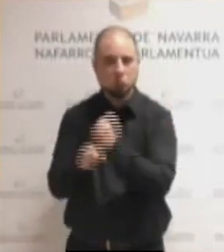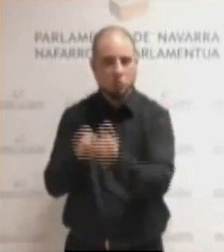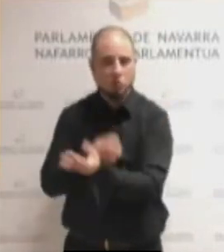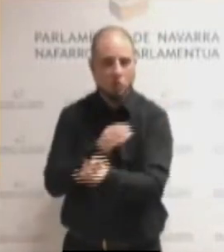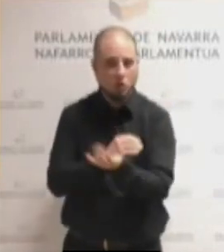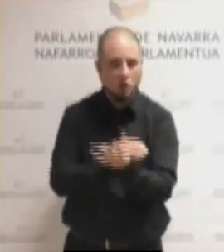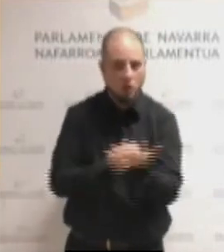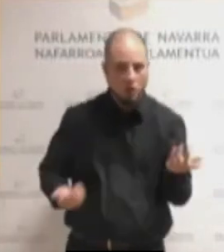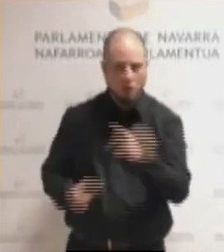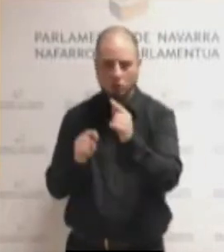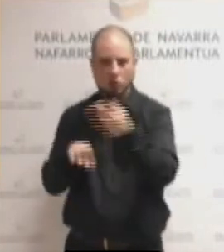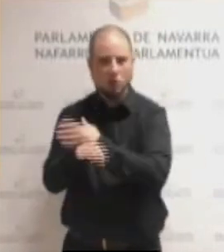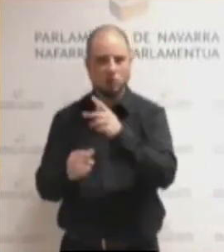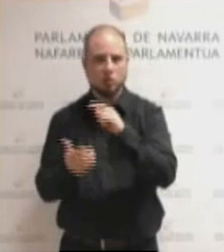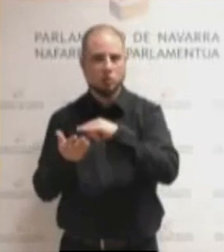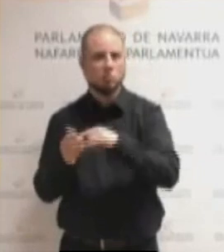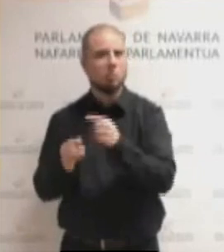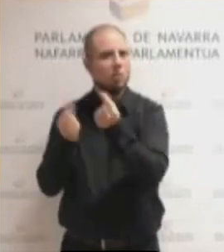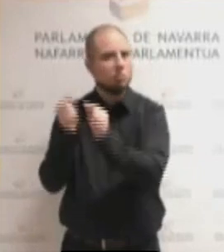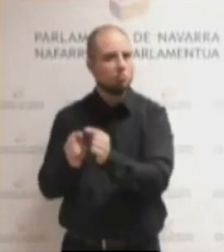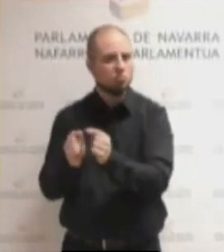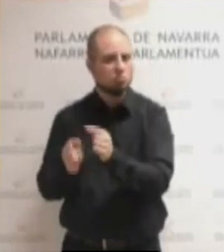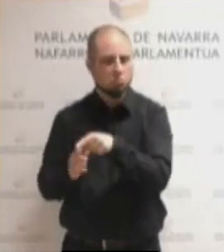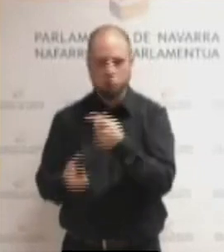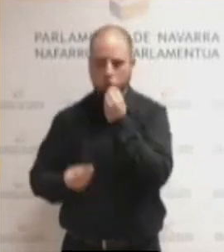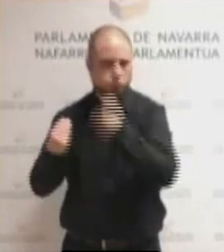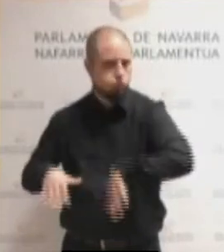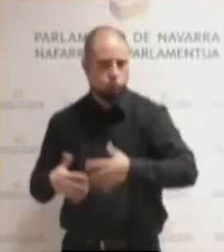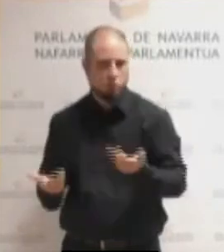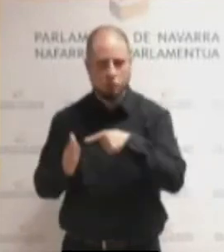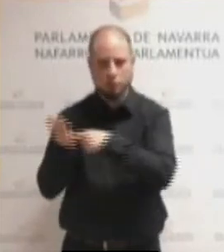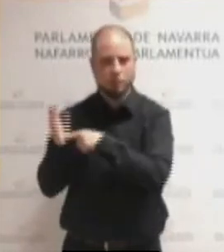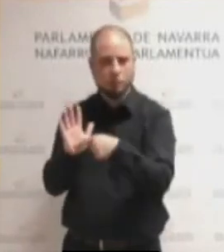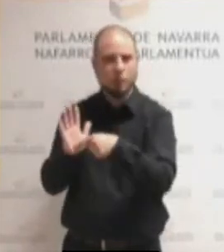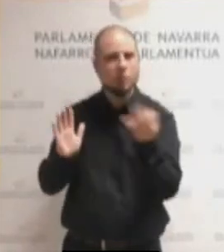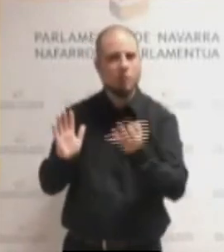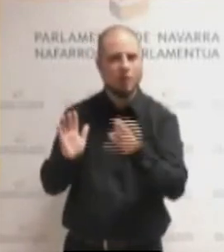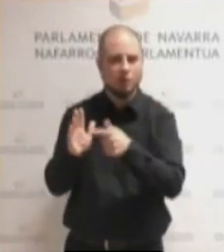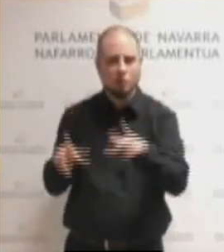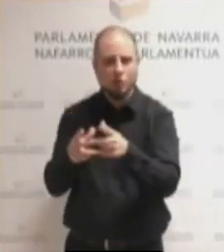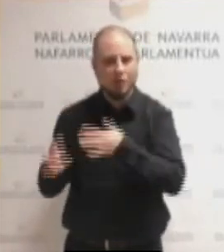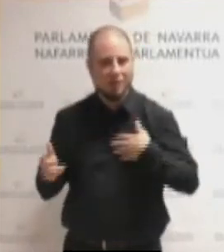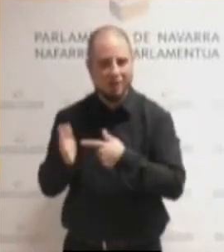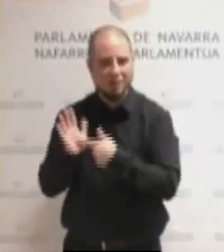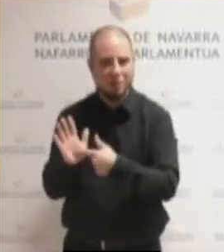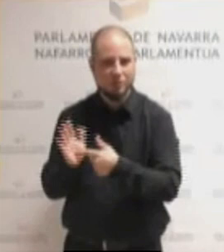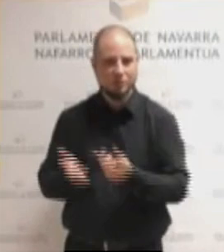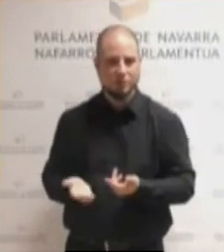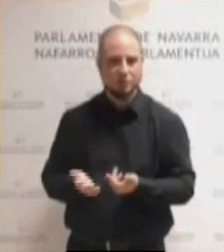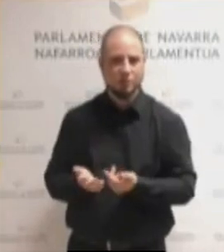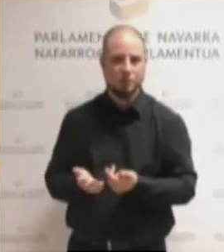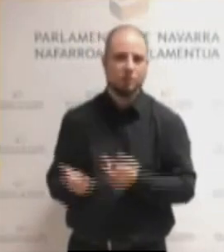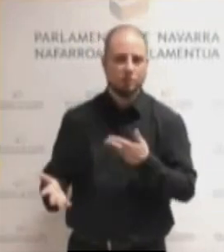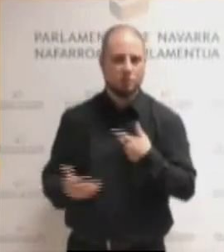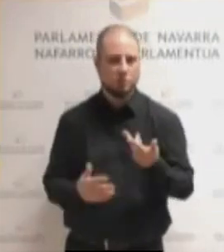histórico que evidencia las prioridades y el modelo de sociedad que queremos, con históricos avances en el autogobierno y con dos